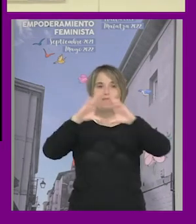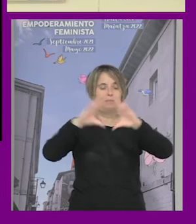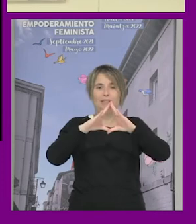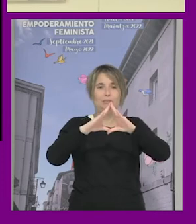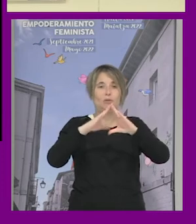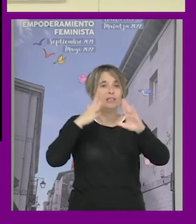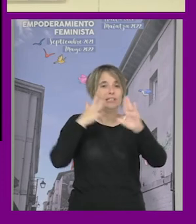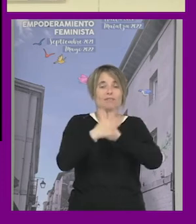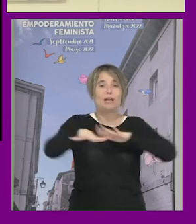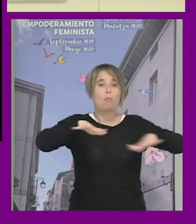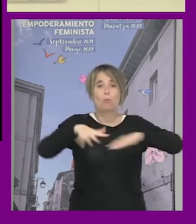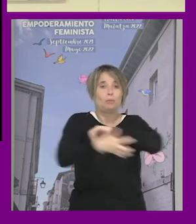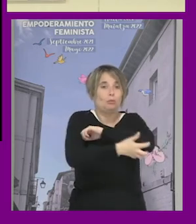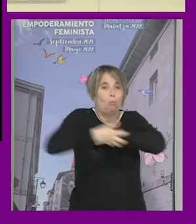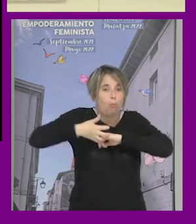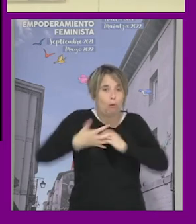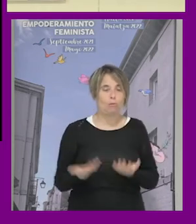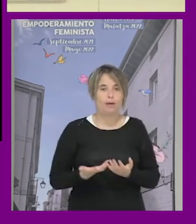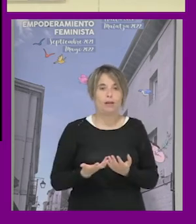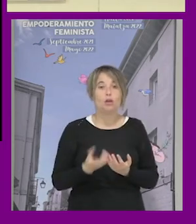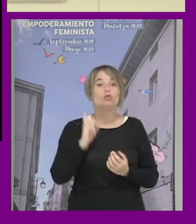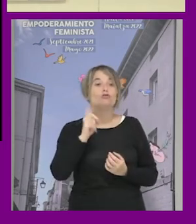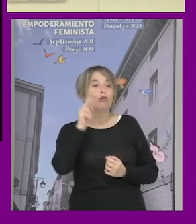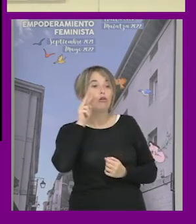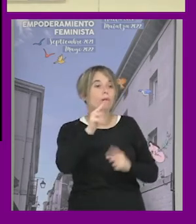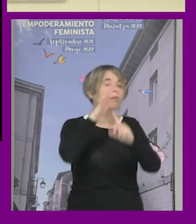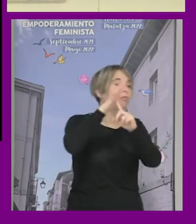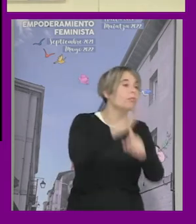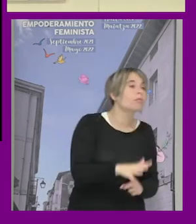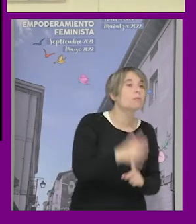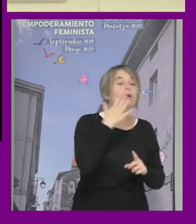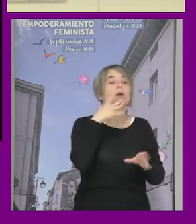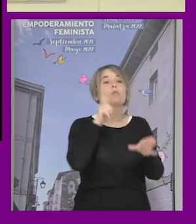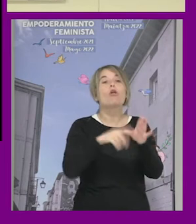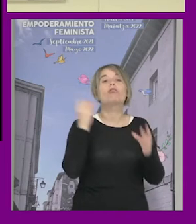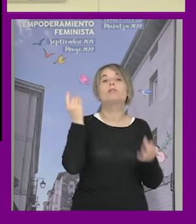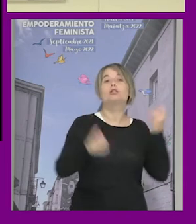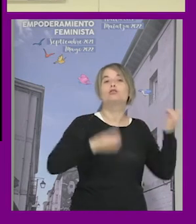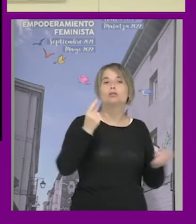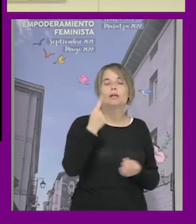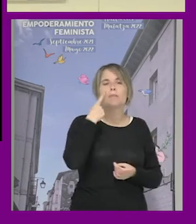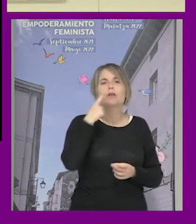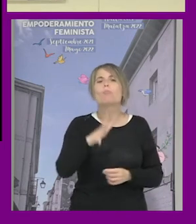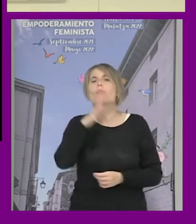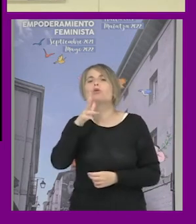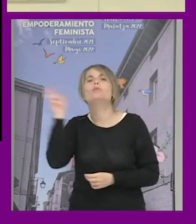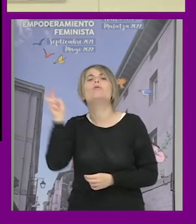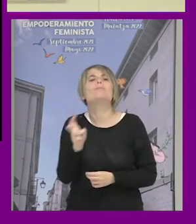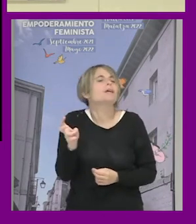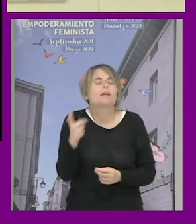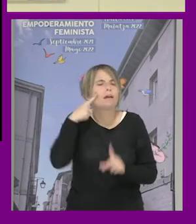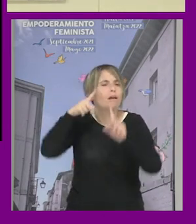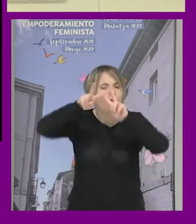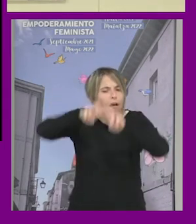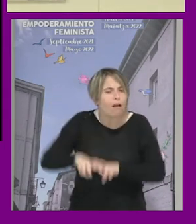pobre lo único que estás mirando si hay discriminaciones en la puerta de una discoteca no pero no estás viendo las causas por ejemplo no